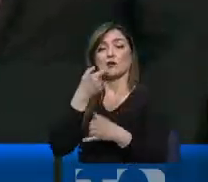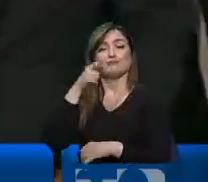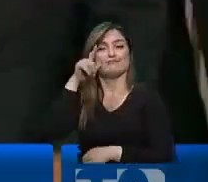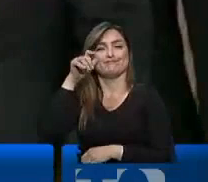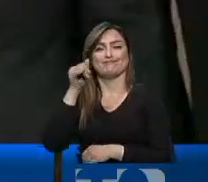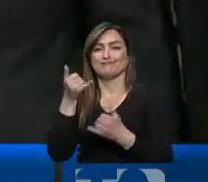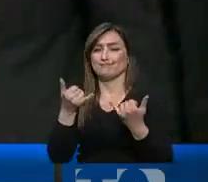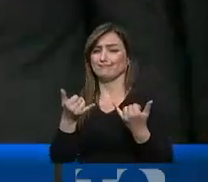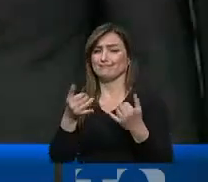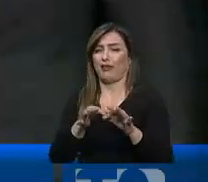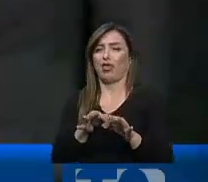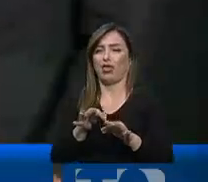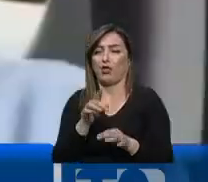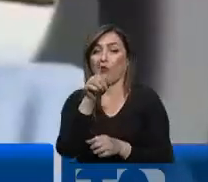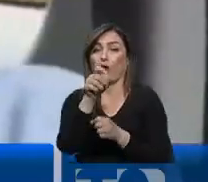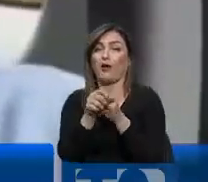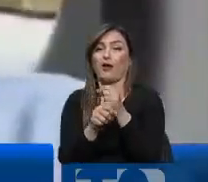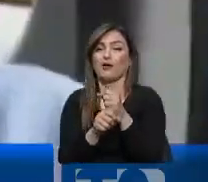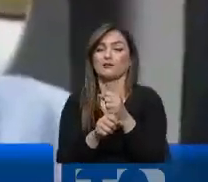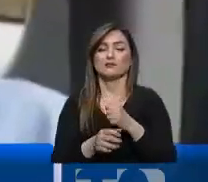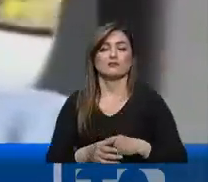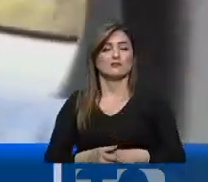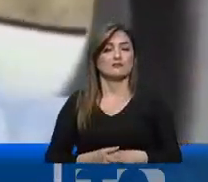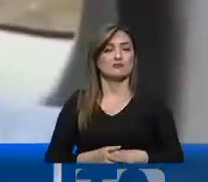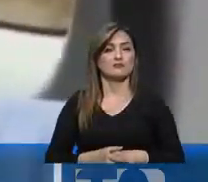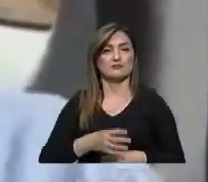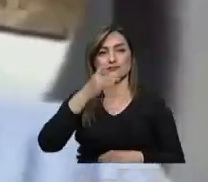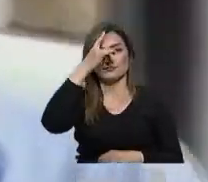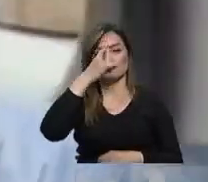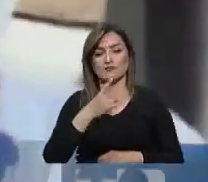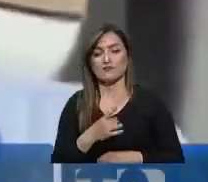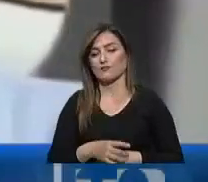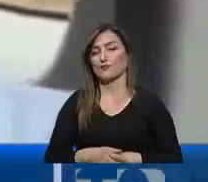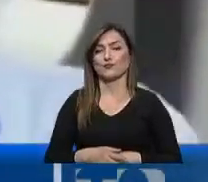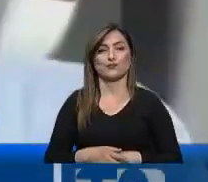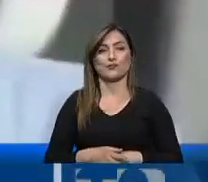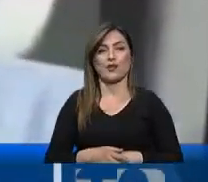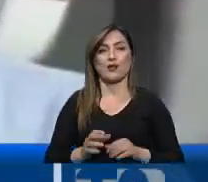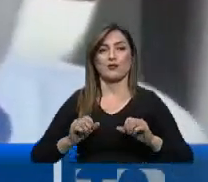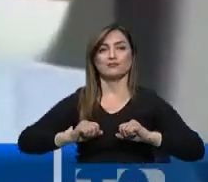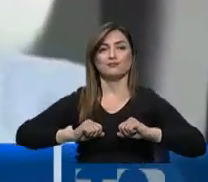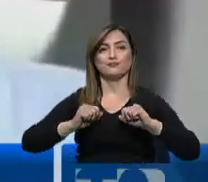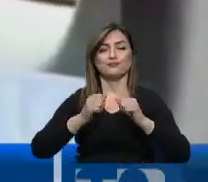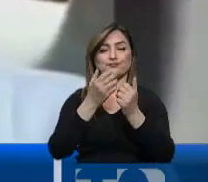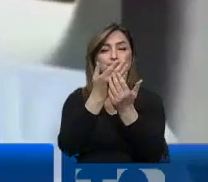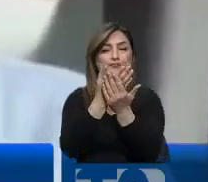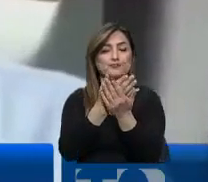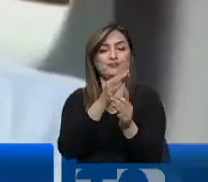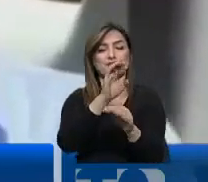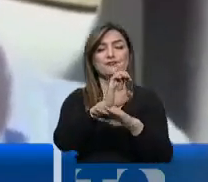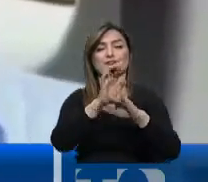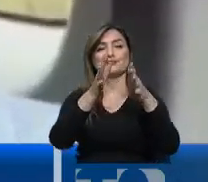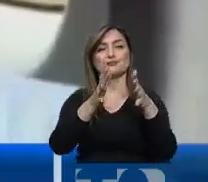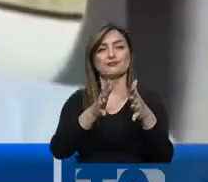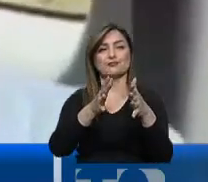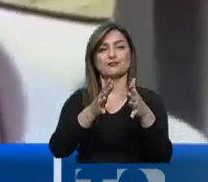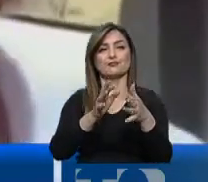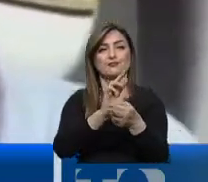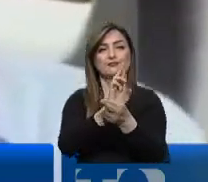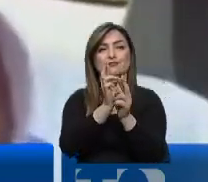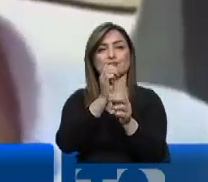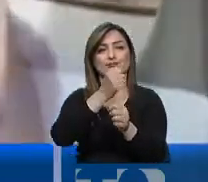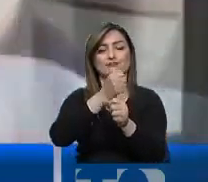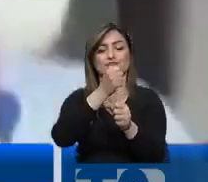presidente, podría tardar un año más. No está decidido, pero es muy probable que le planteemos al pueblo que resuelva sobre las reformas